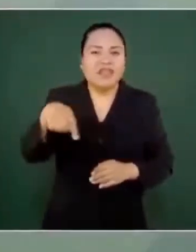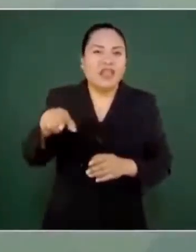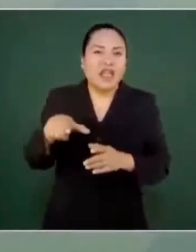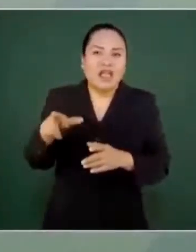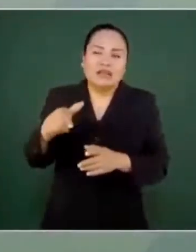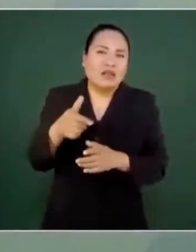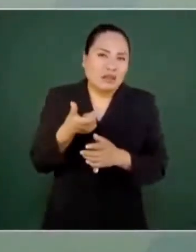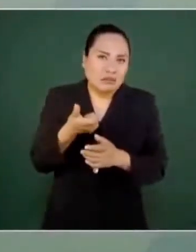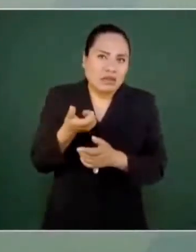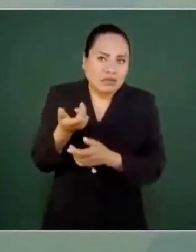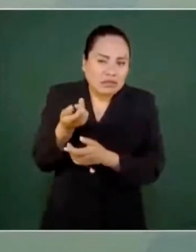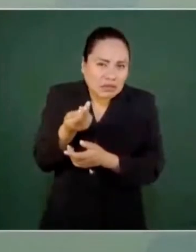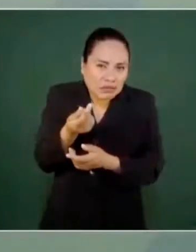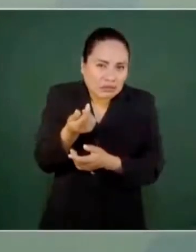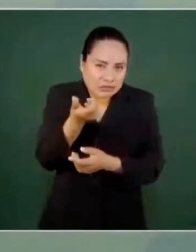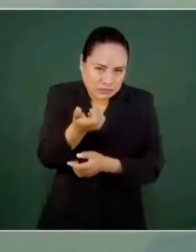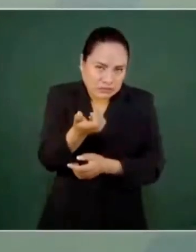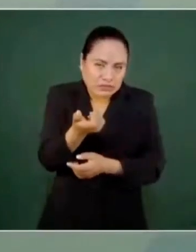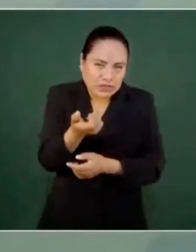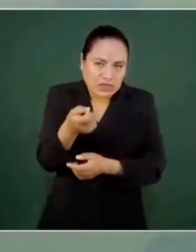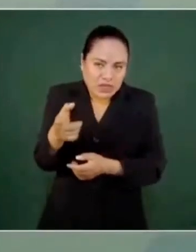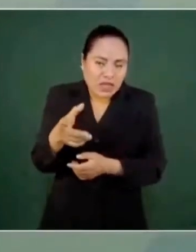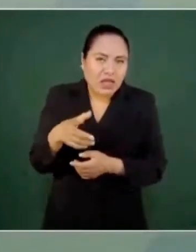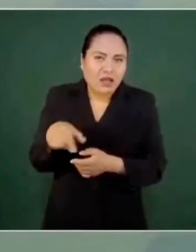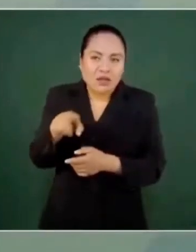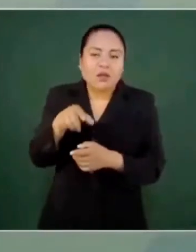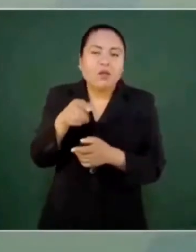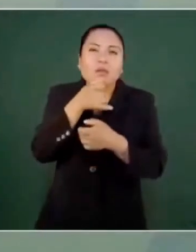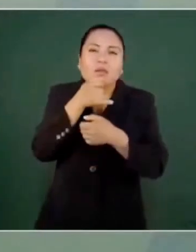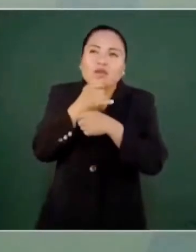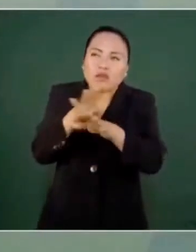los convenios de publicidad.